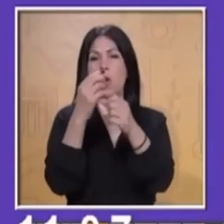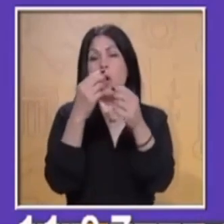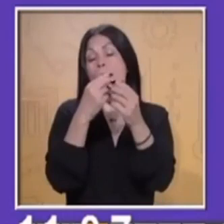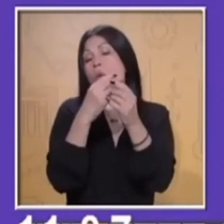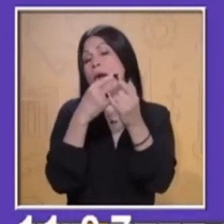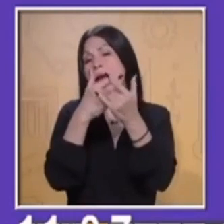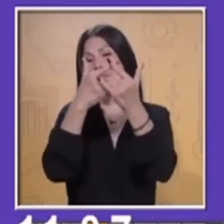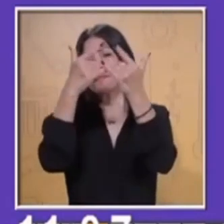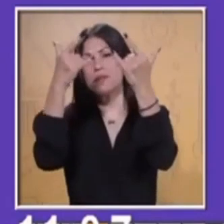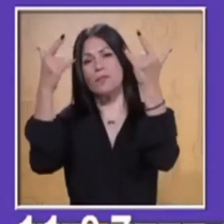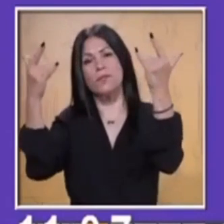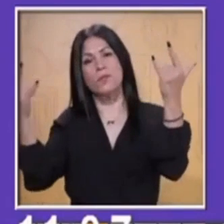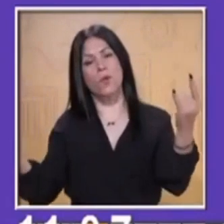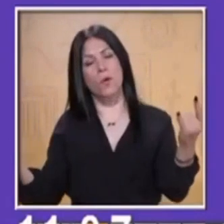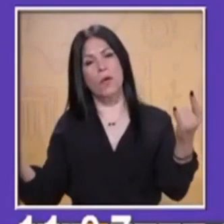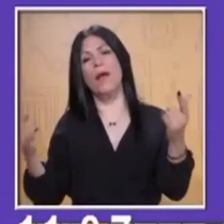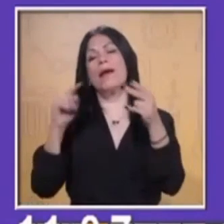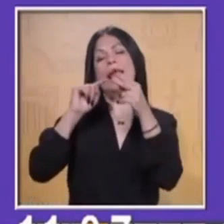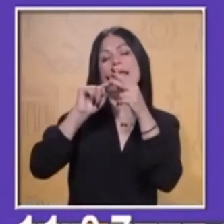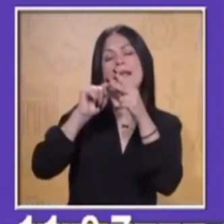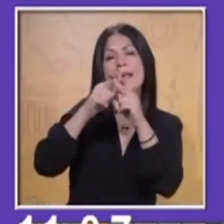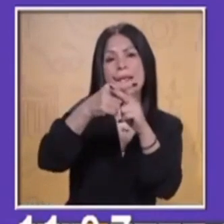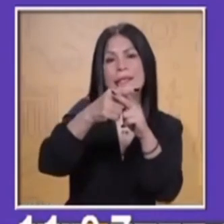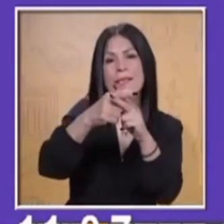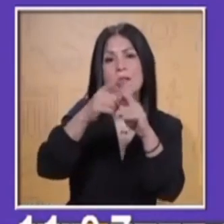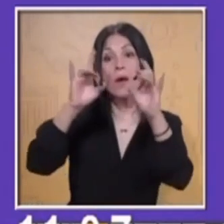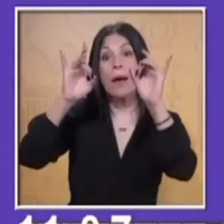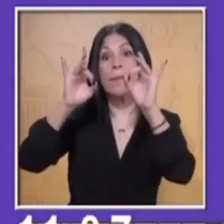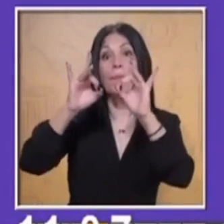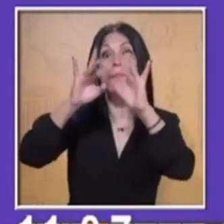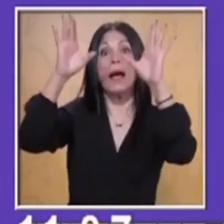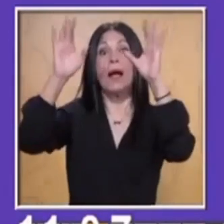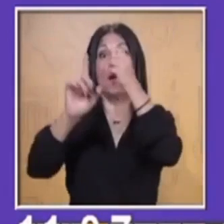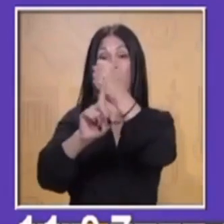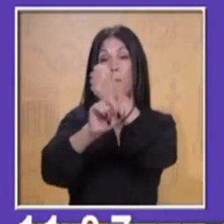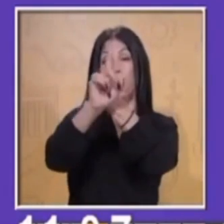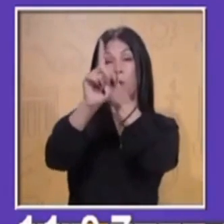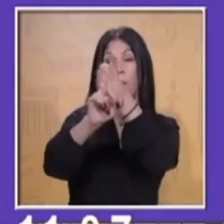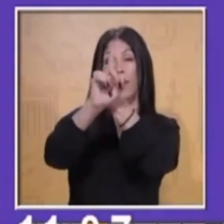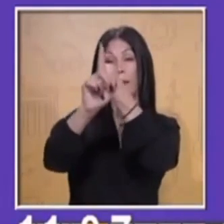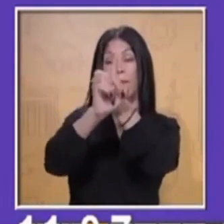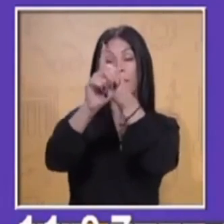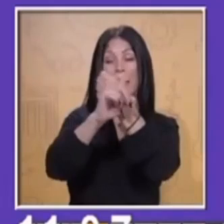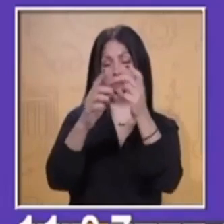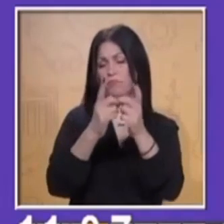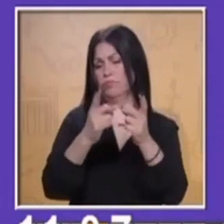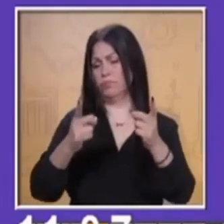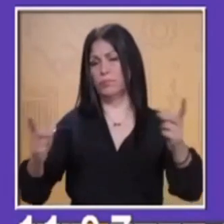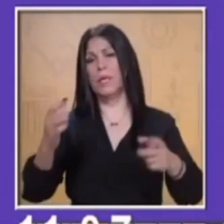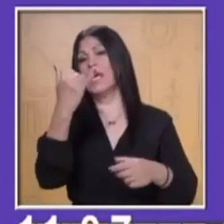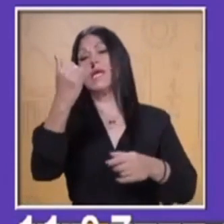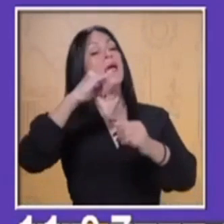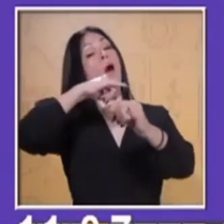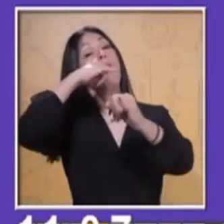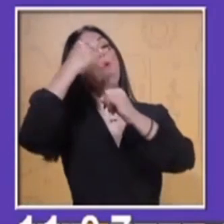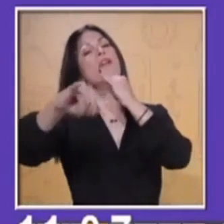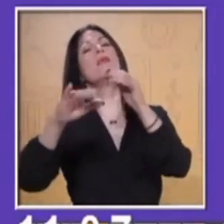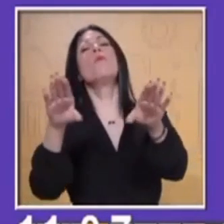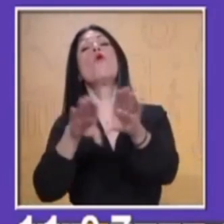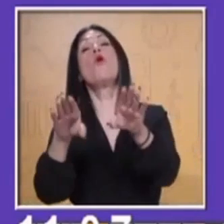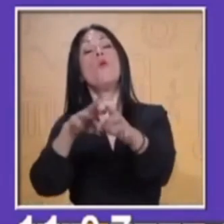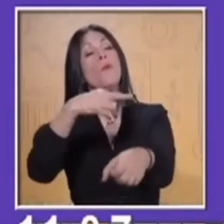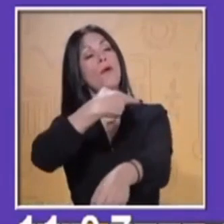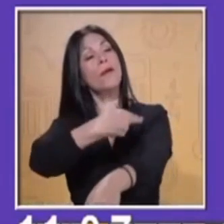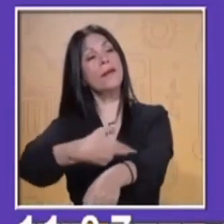aparición de un conflicto que sucede en el desarrollo y en el desenlace la resolución del